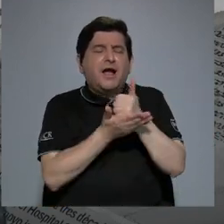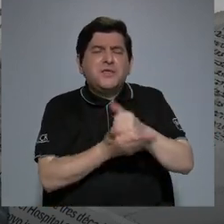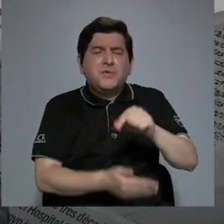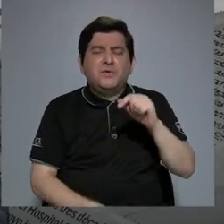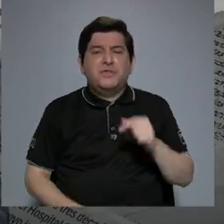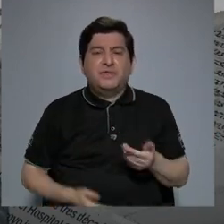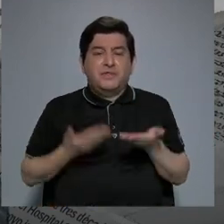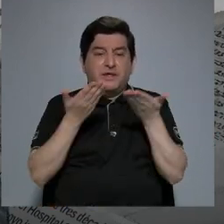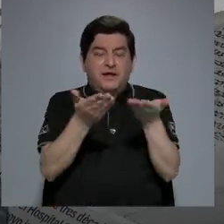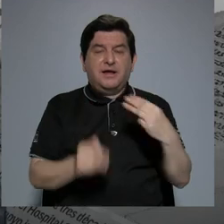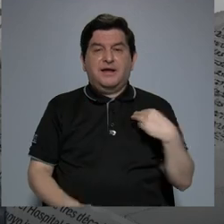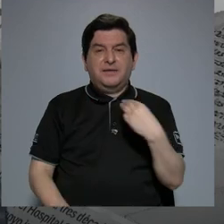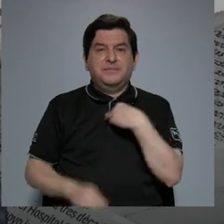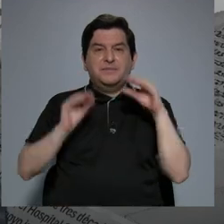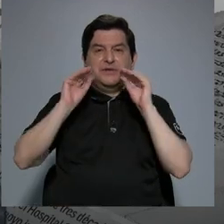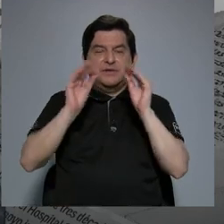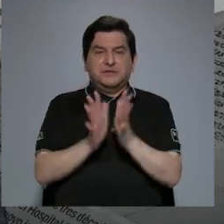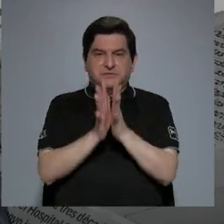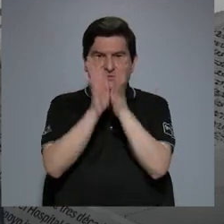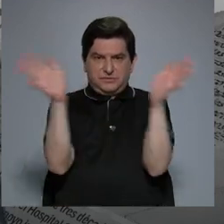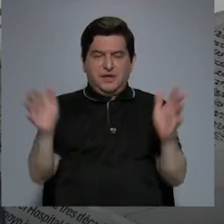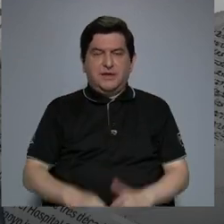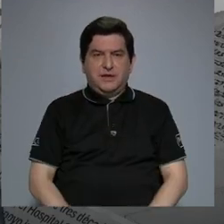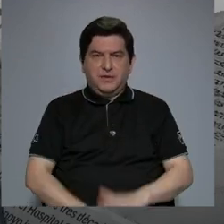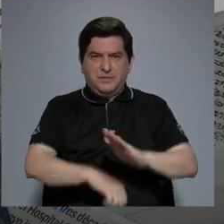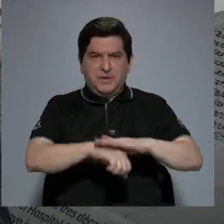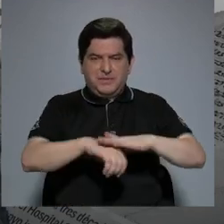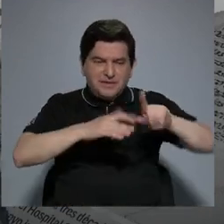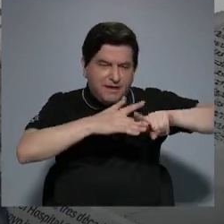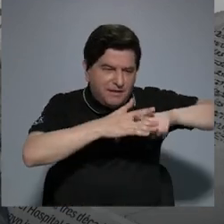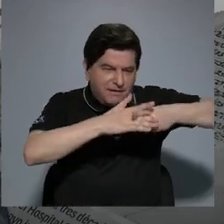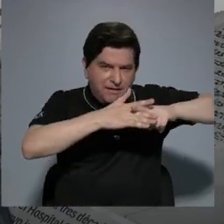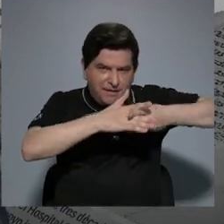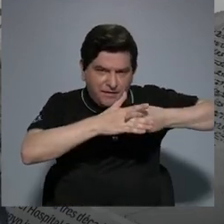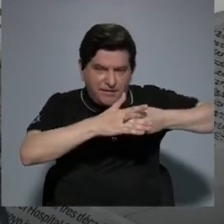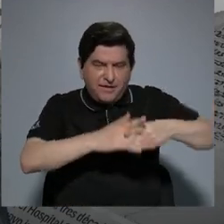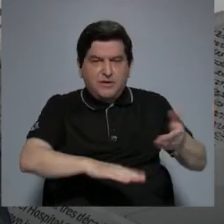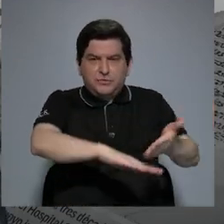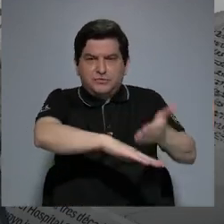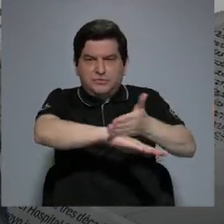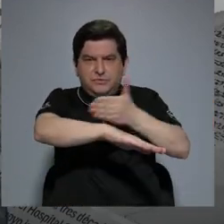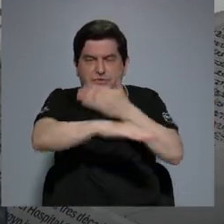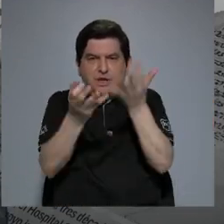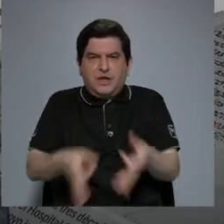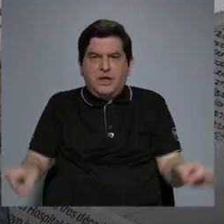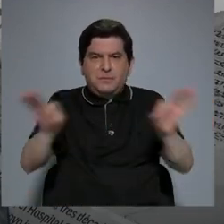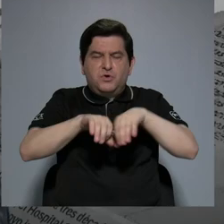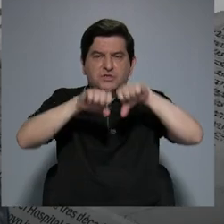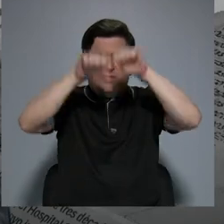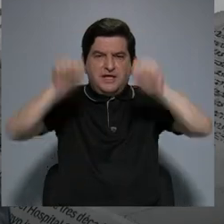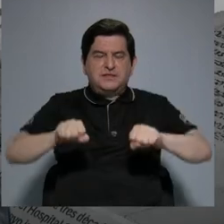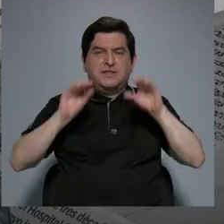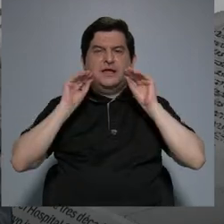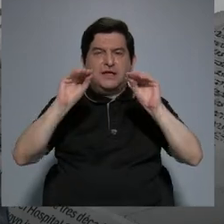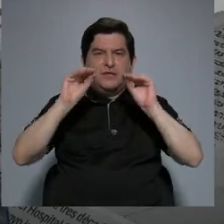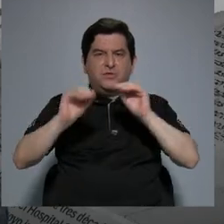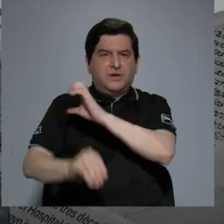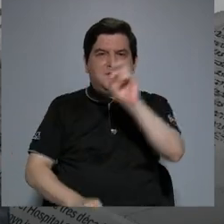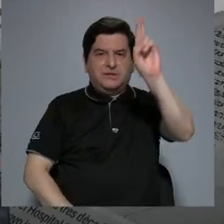al Ministerio de Educación Pública para hacer mejoras importantes en el sistema educativo